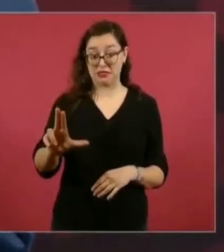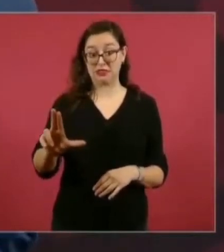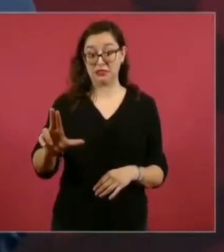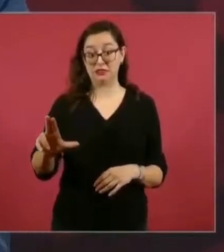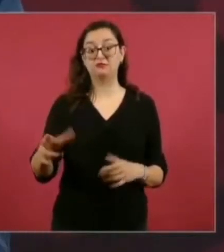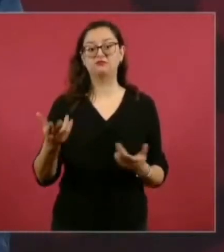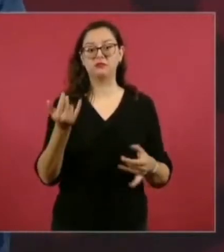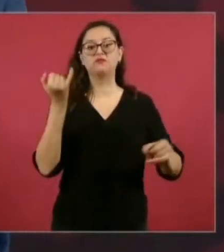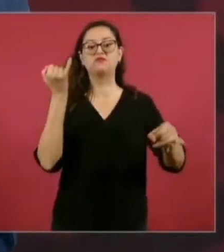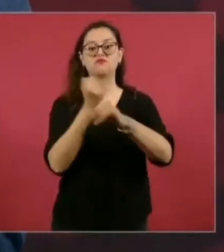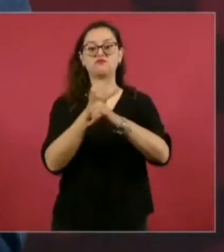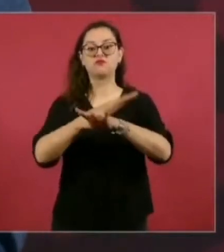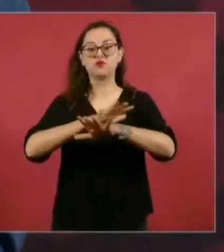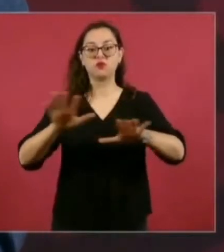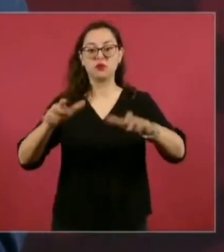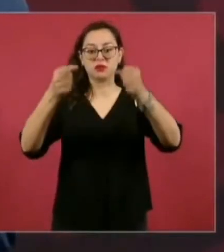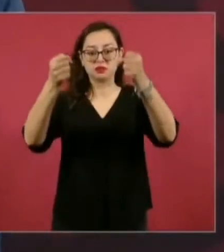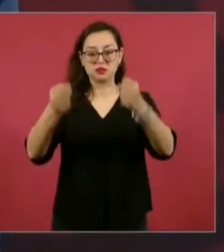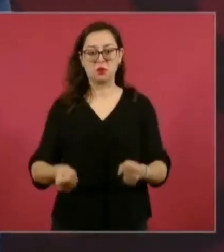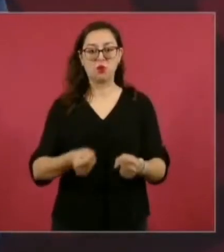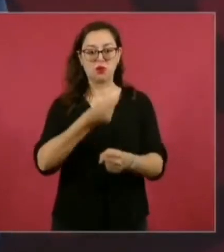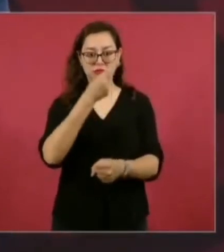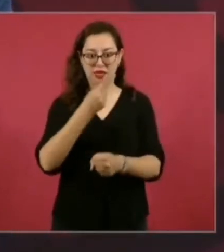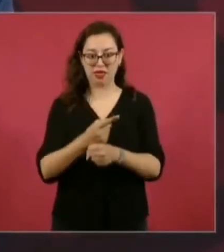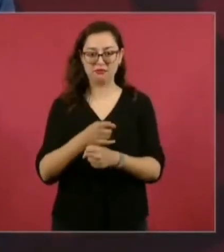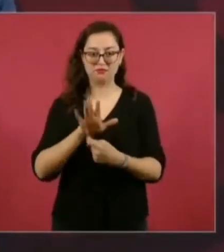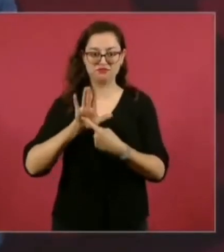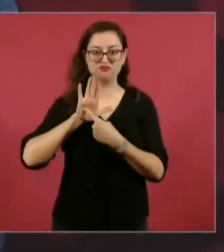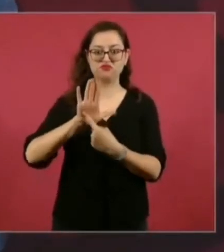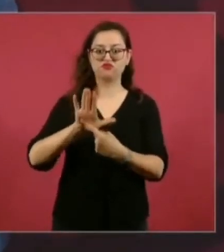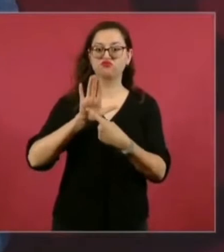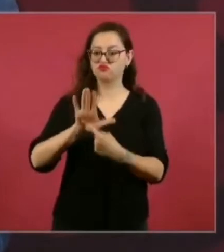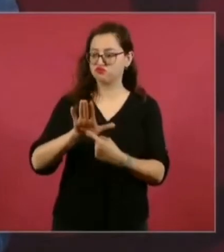van a ver cómo hemos que avanzado.